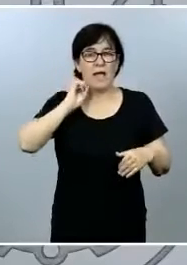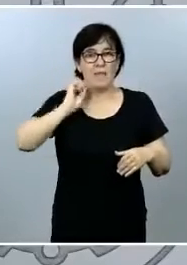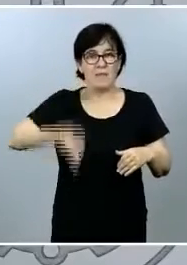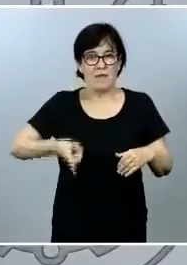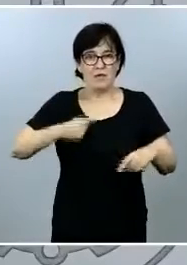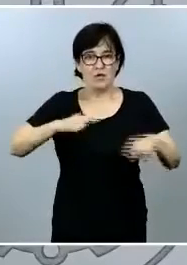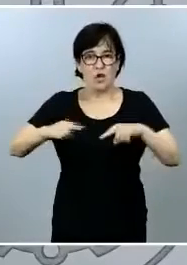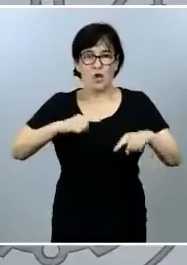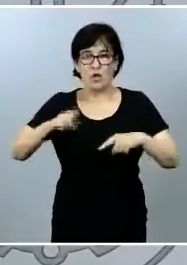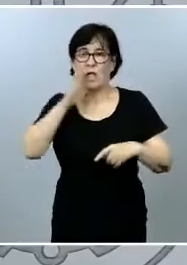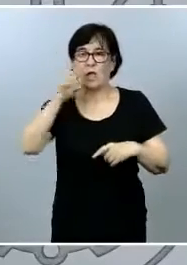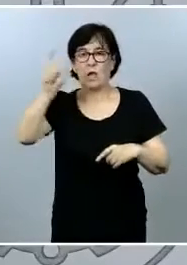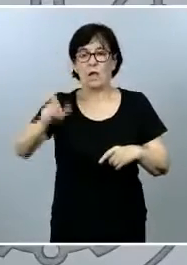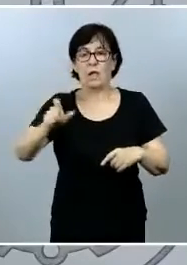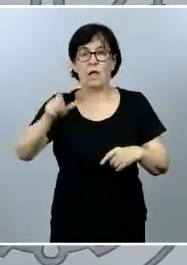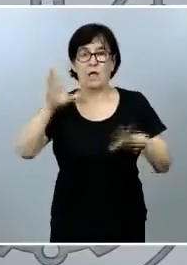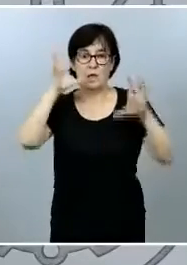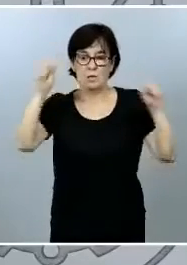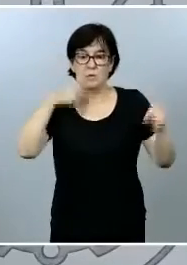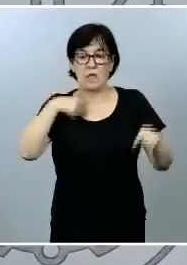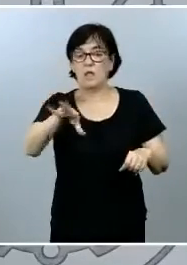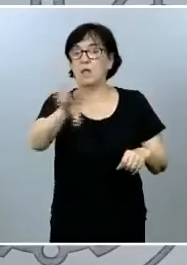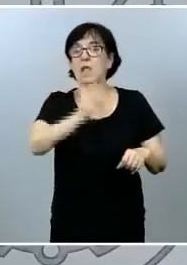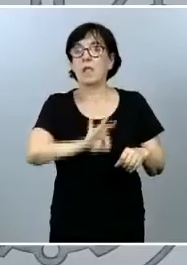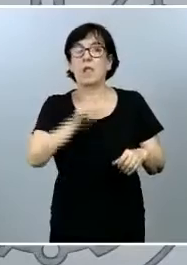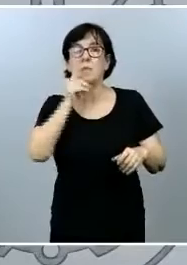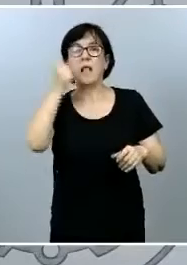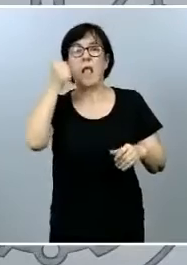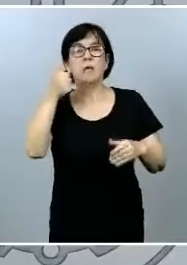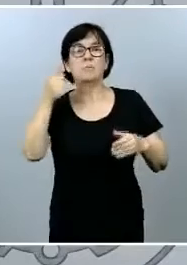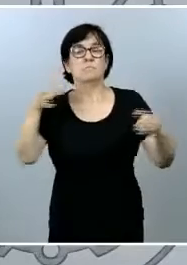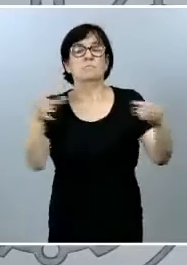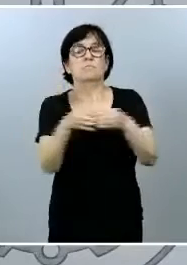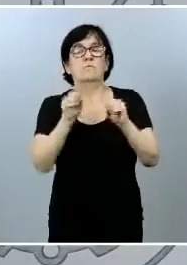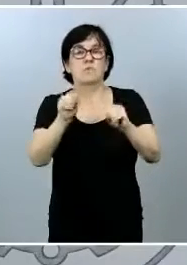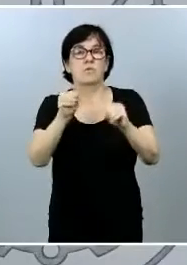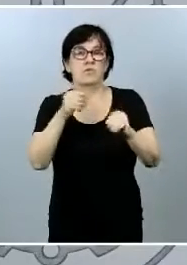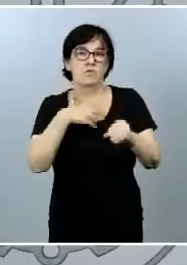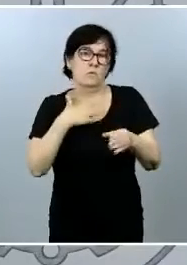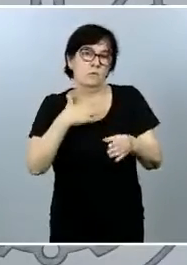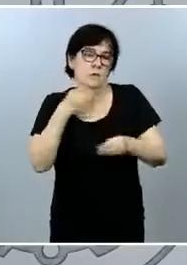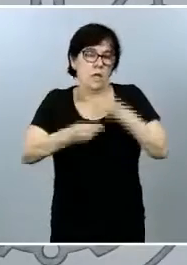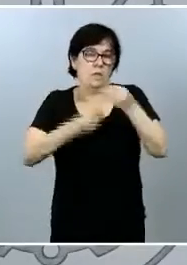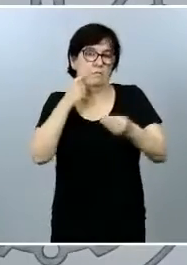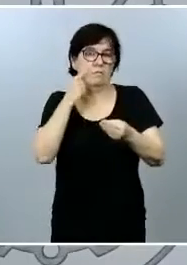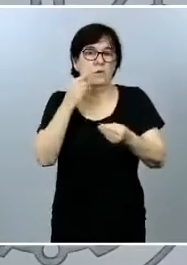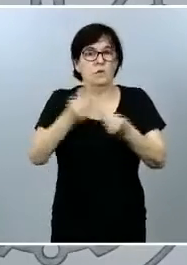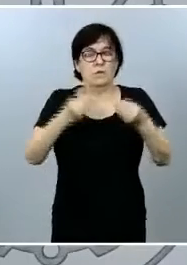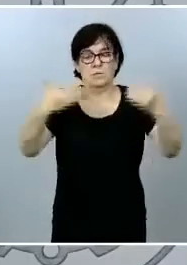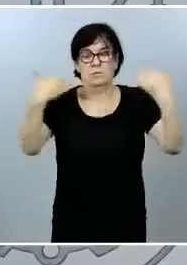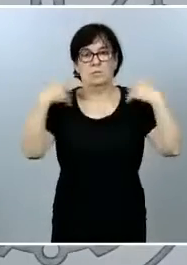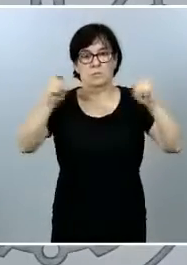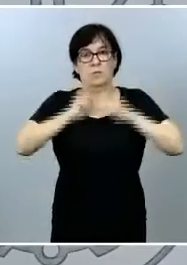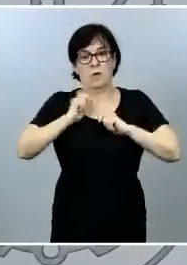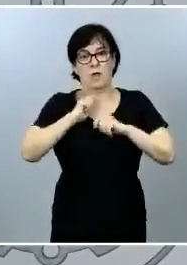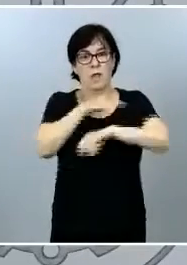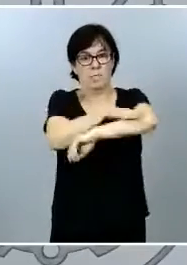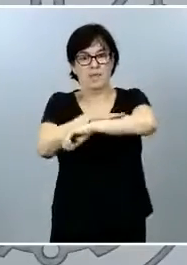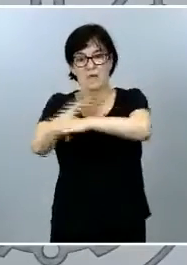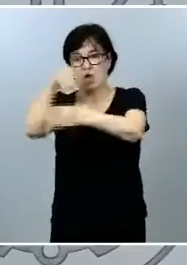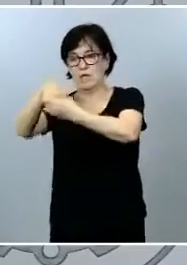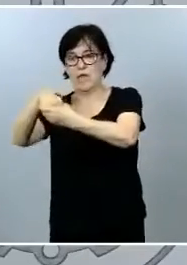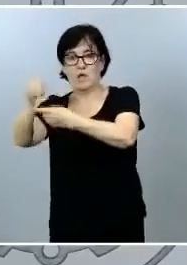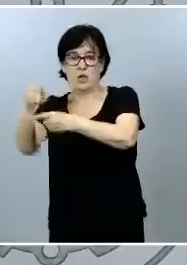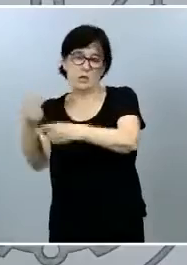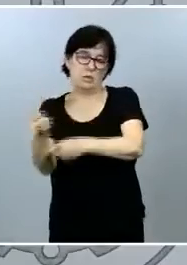las personas que entiende oportunas para esa nueva andadura que ella tiene que pilotar con los encargos que desde el Ministerio del Interior se le hayan